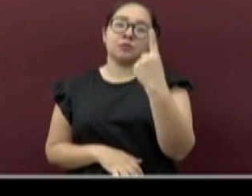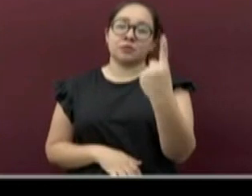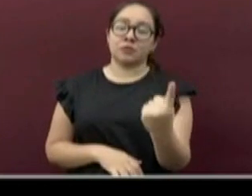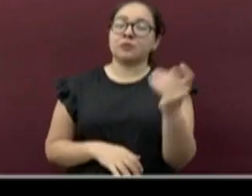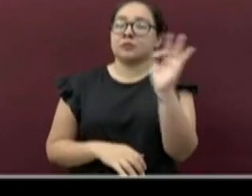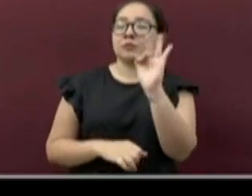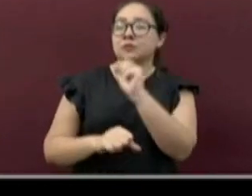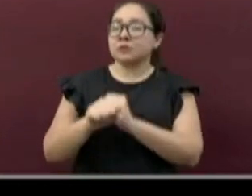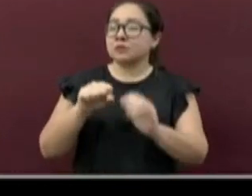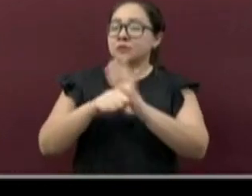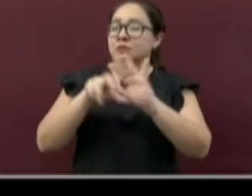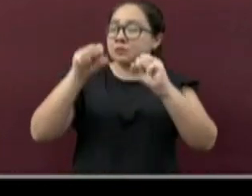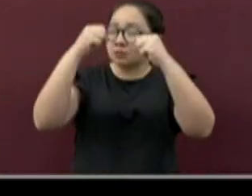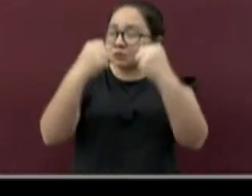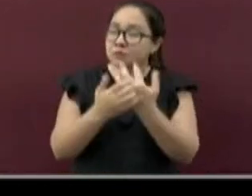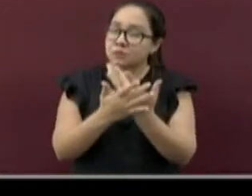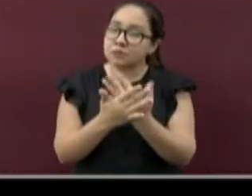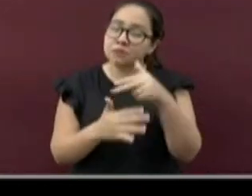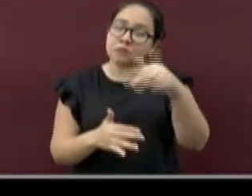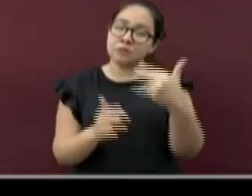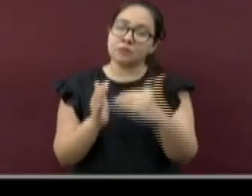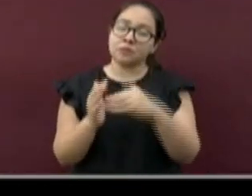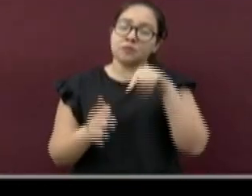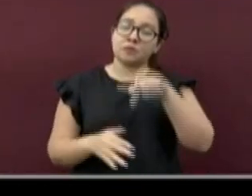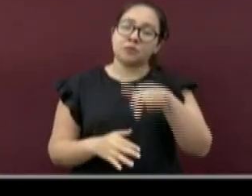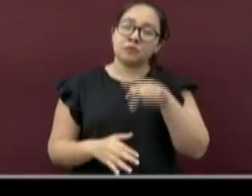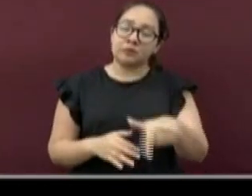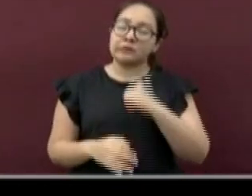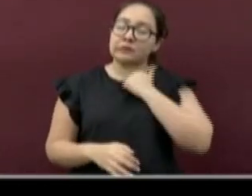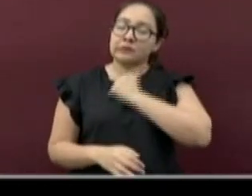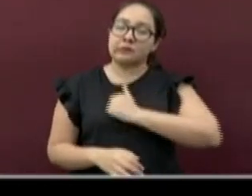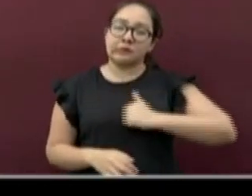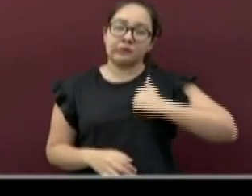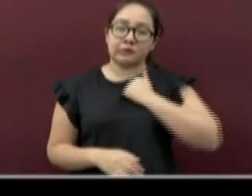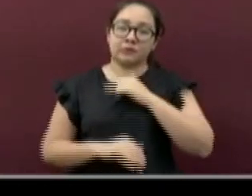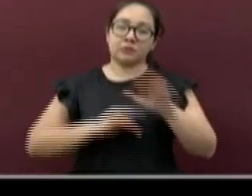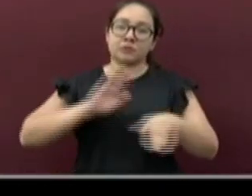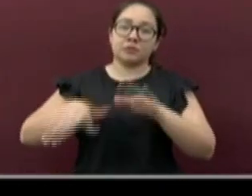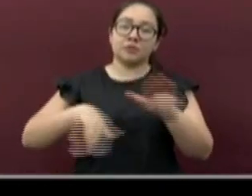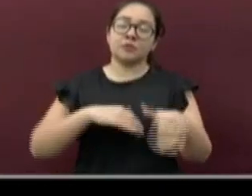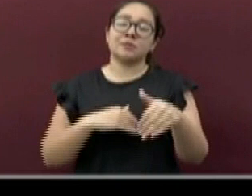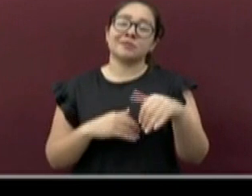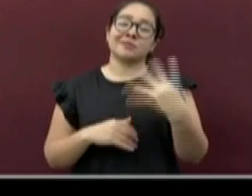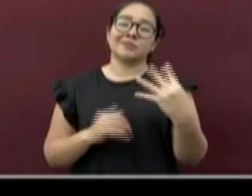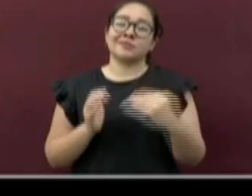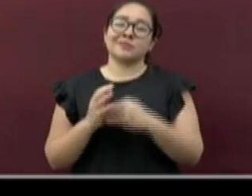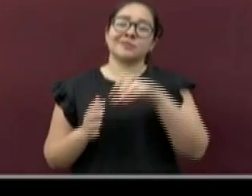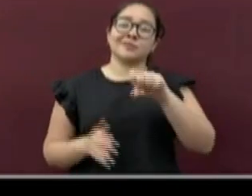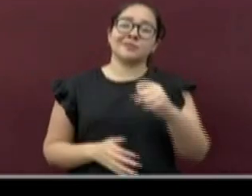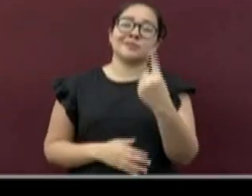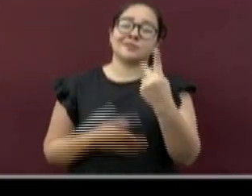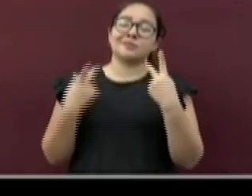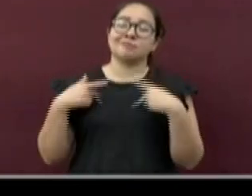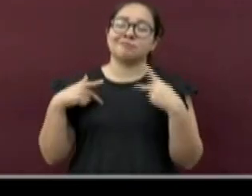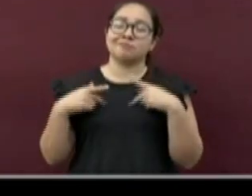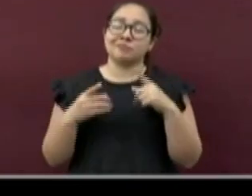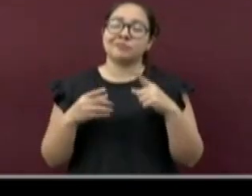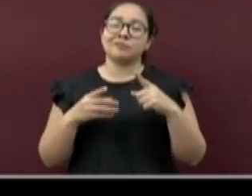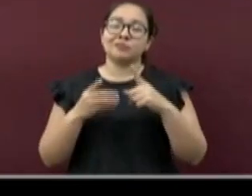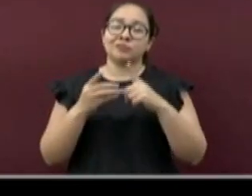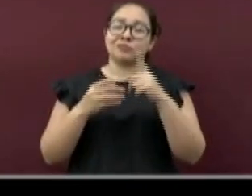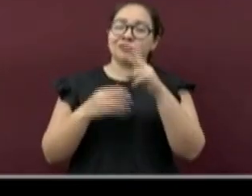como sospechosos 13,017. Y desafortunadamente, 14,061 enfermos han fallecido en 206